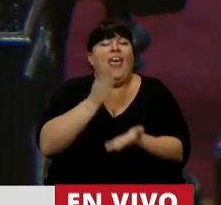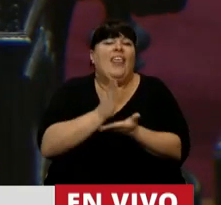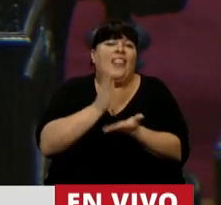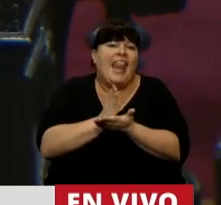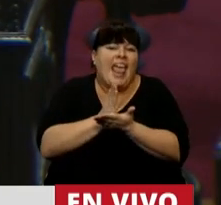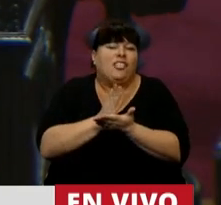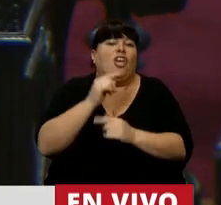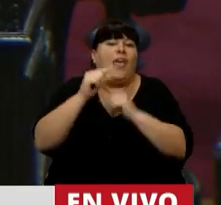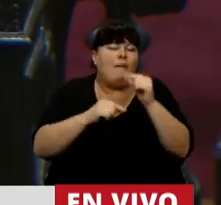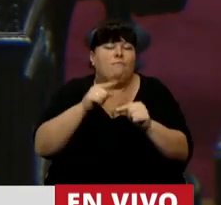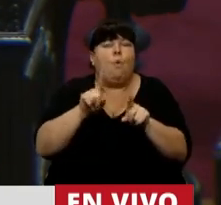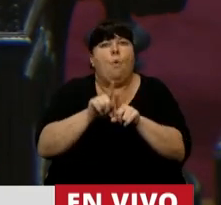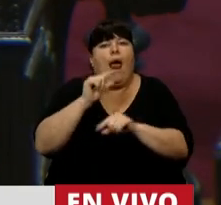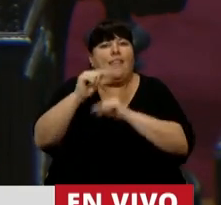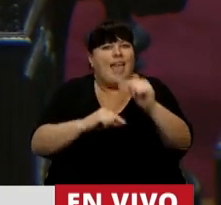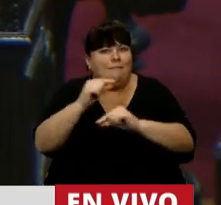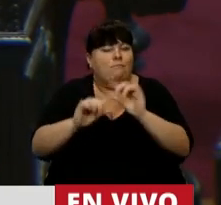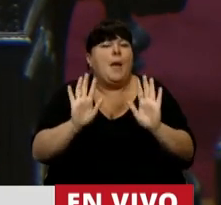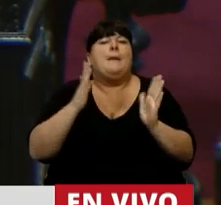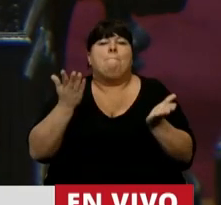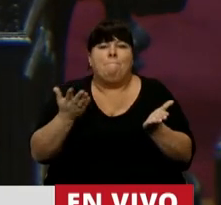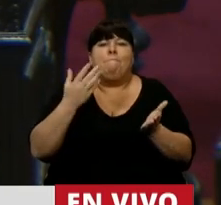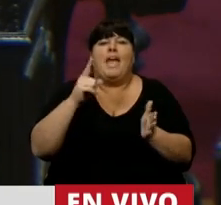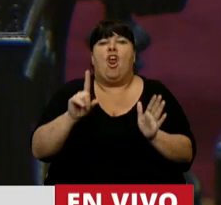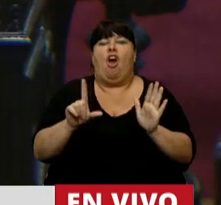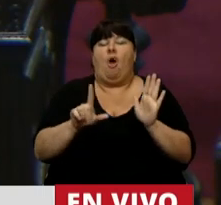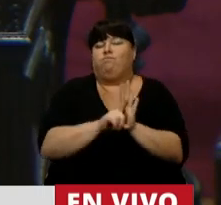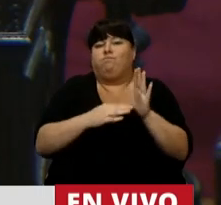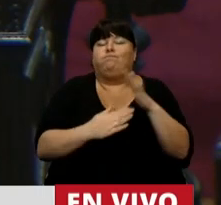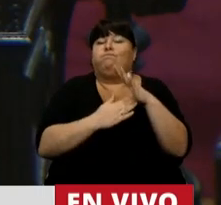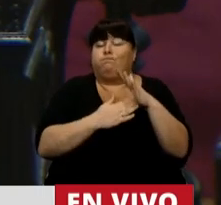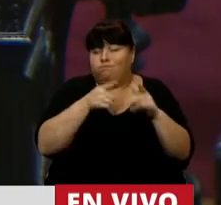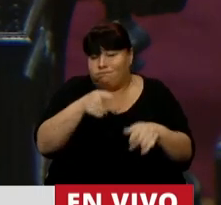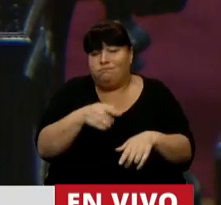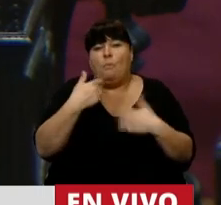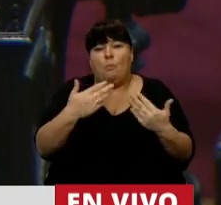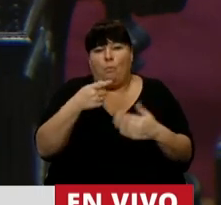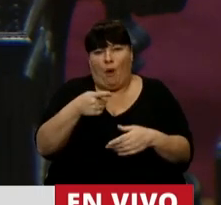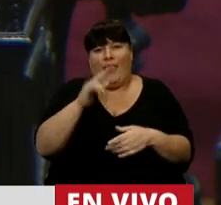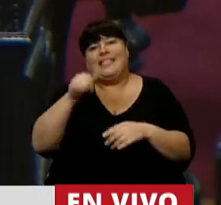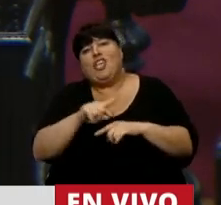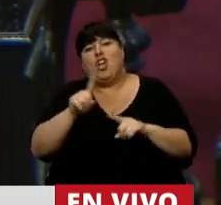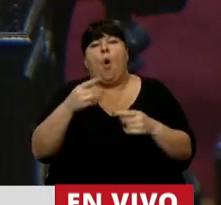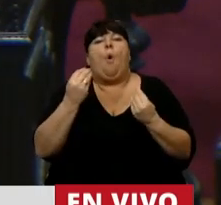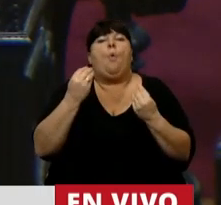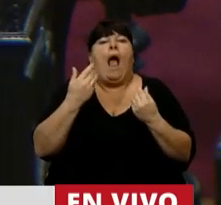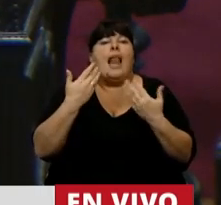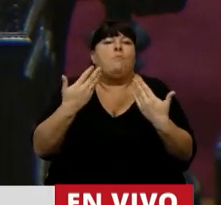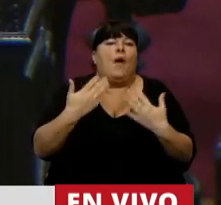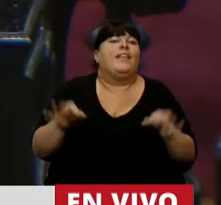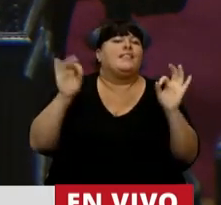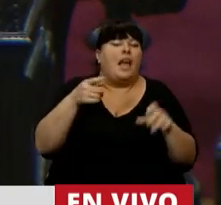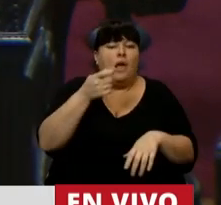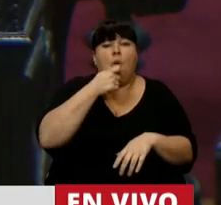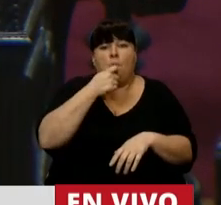derecho gradual o incremental, pero establece una regla que, claro está, permite excepciones. ¿Cuáles son esas excepciones?